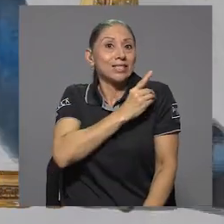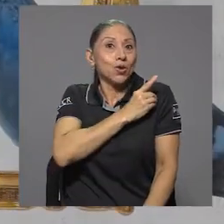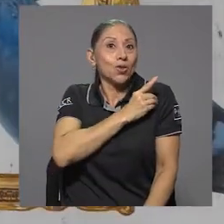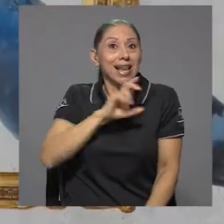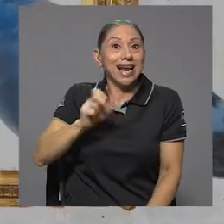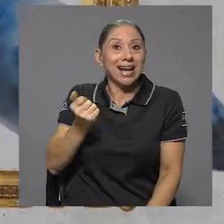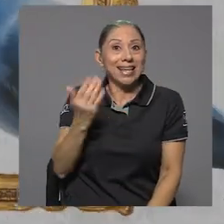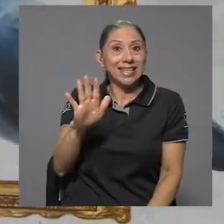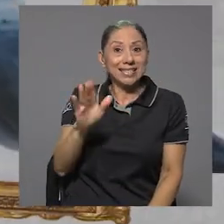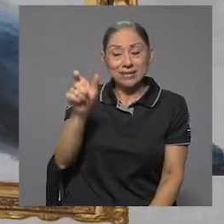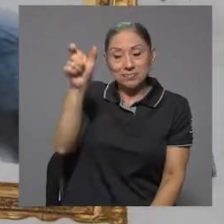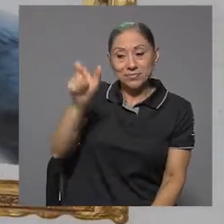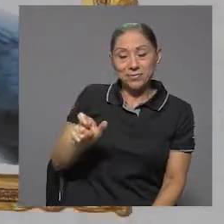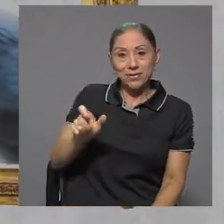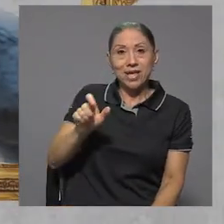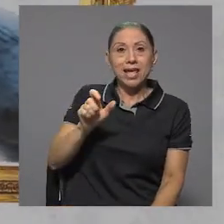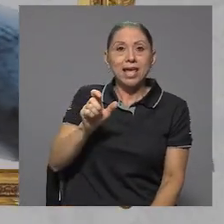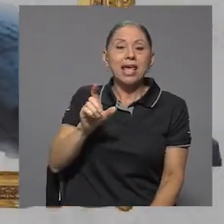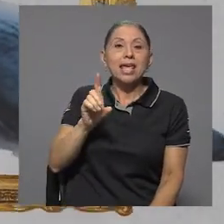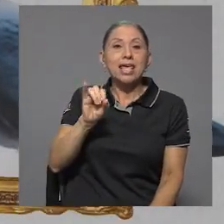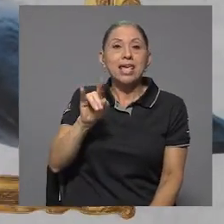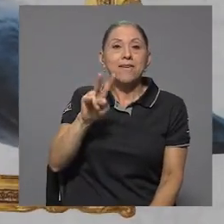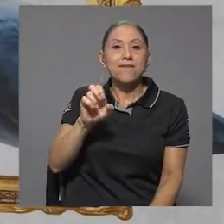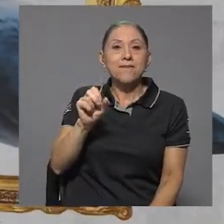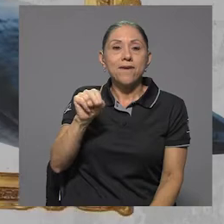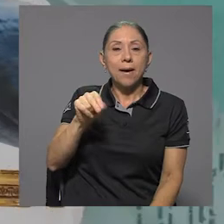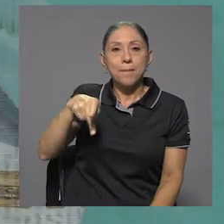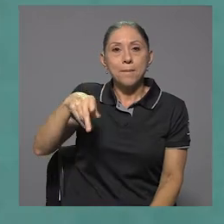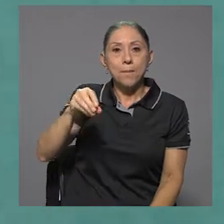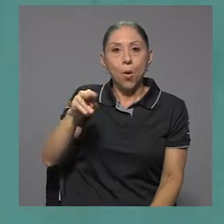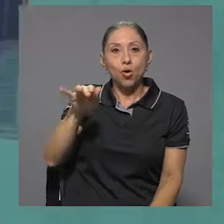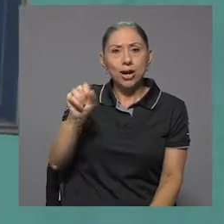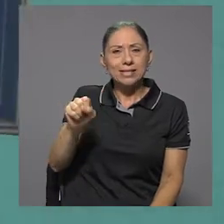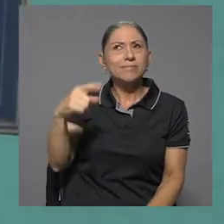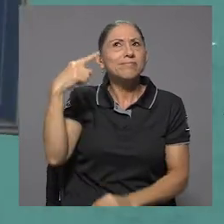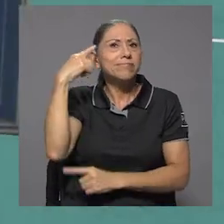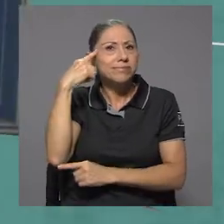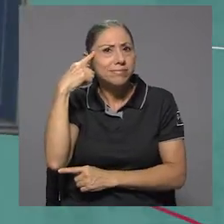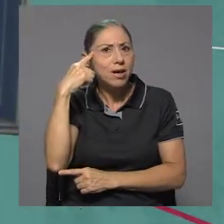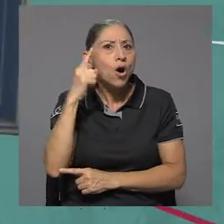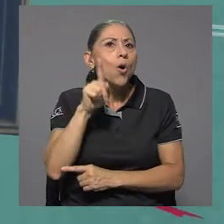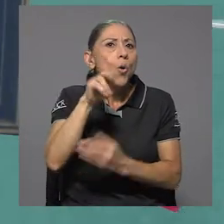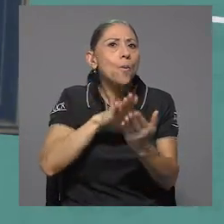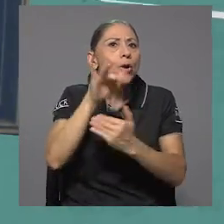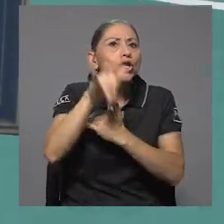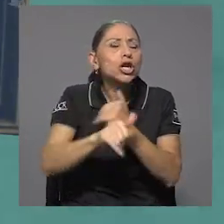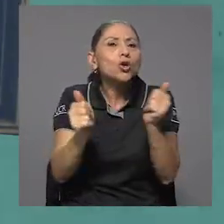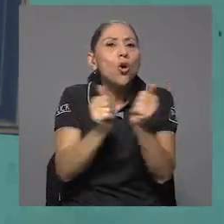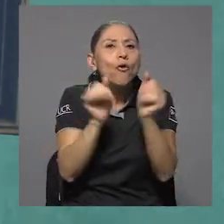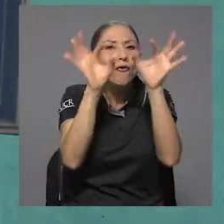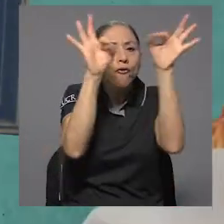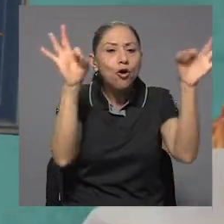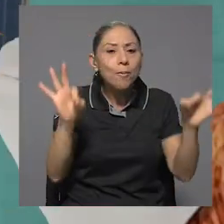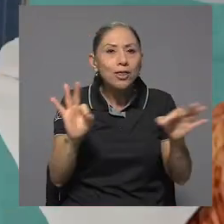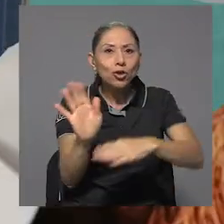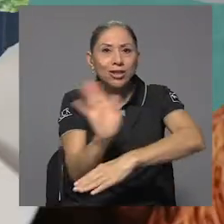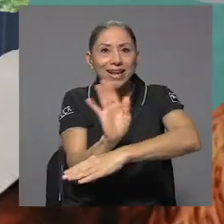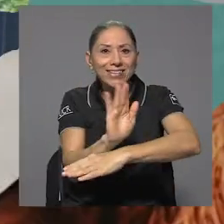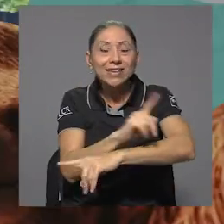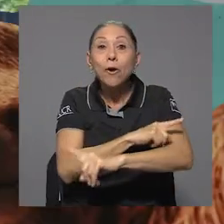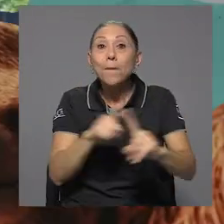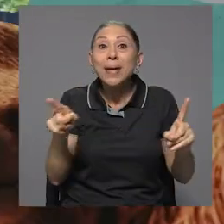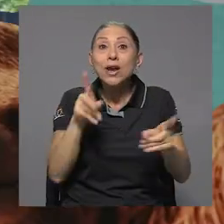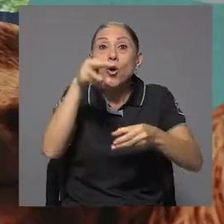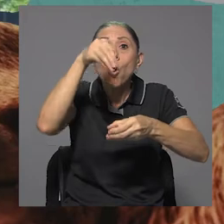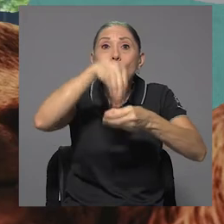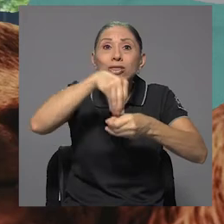Iván Porras, surgió la iniciativa de hacer un proyecto que tuviera formato televisivo, pero que los contenidos se crearan